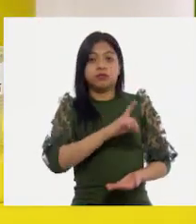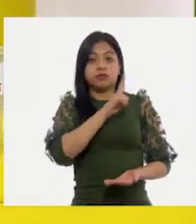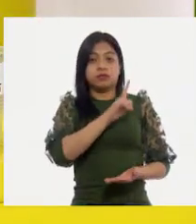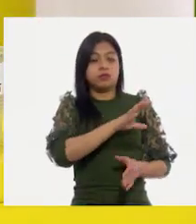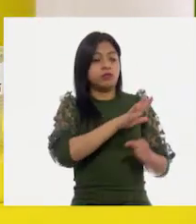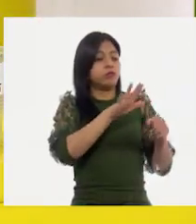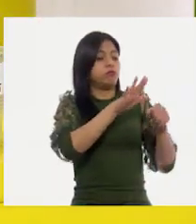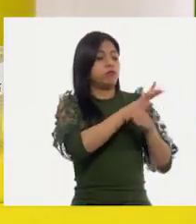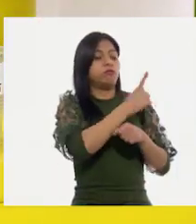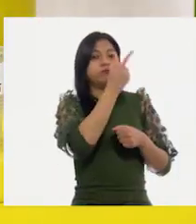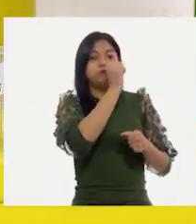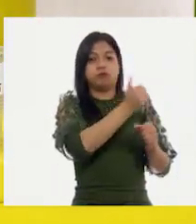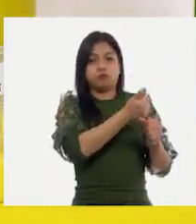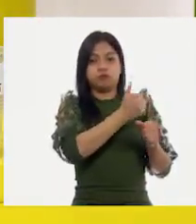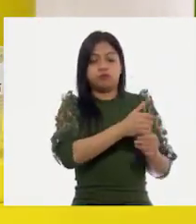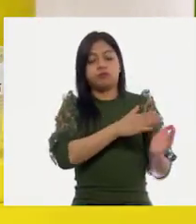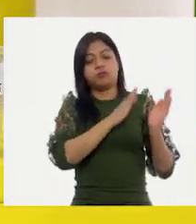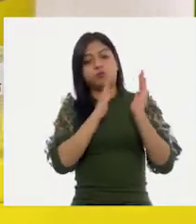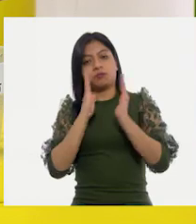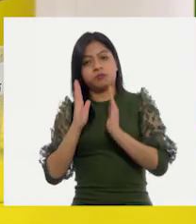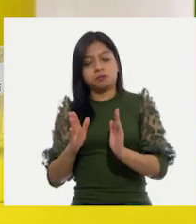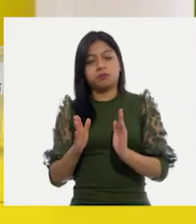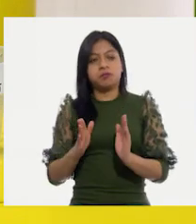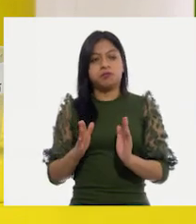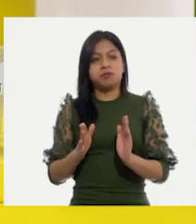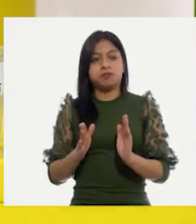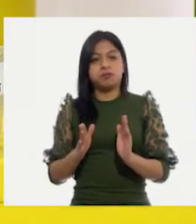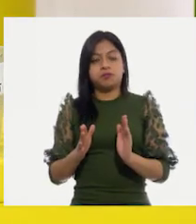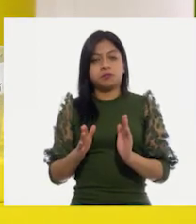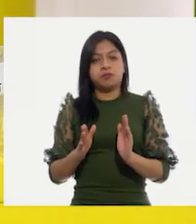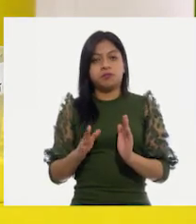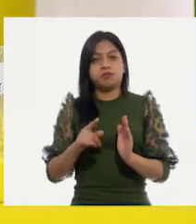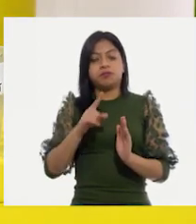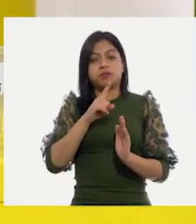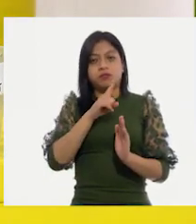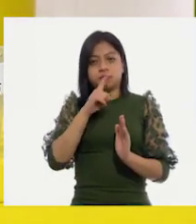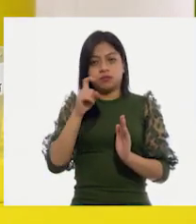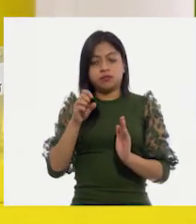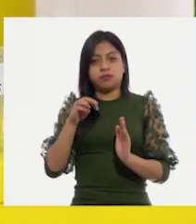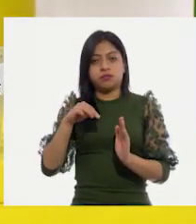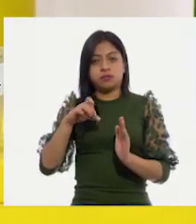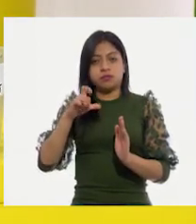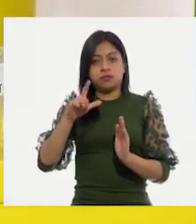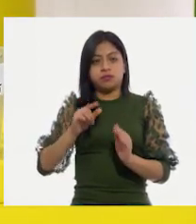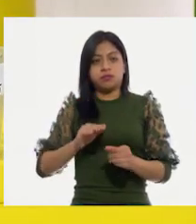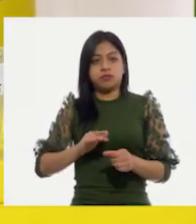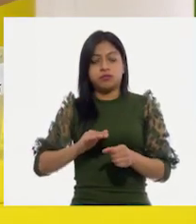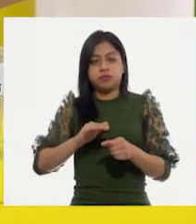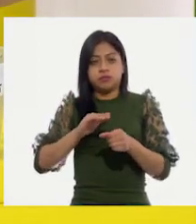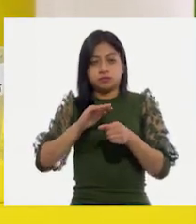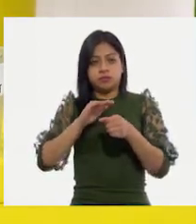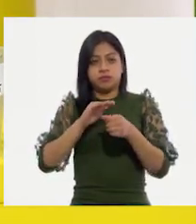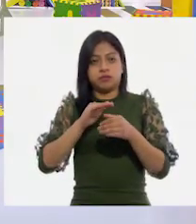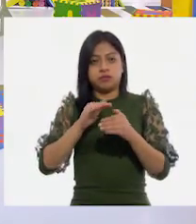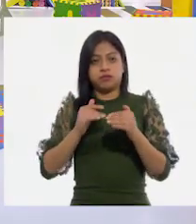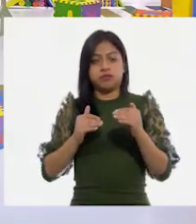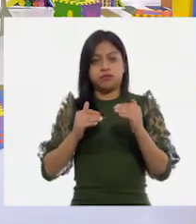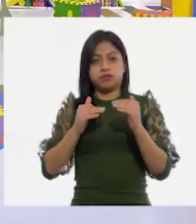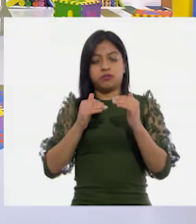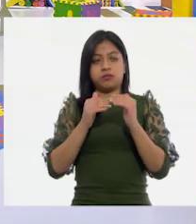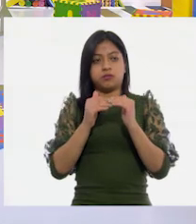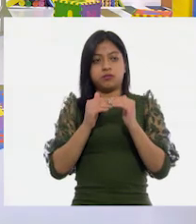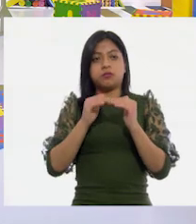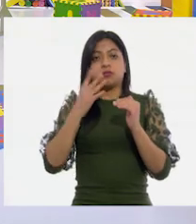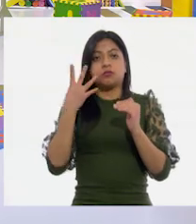la primera botella. Con este fueron cuatro vasos, pero la pudimos llenar. Con este, aunque ocupamos